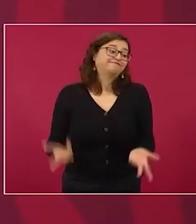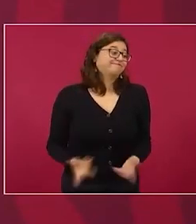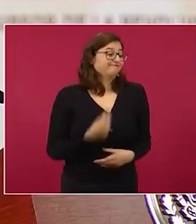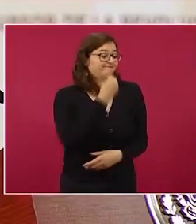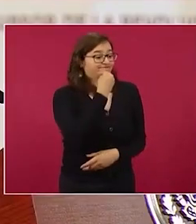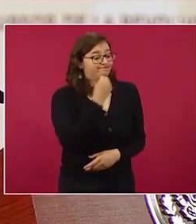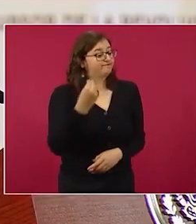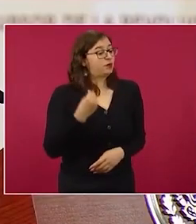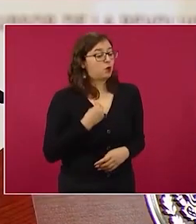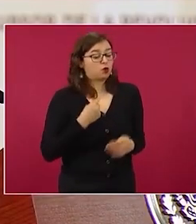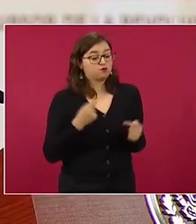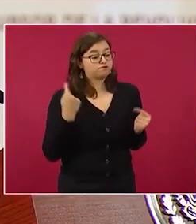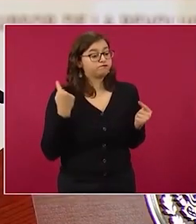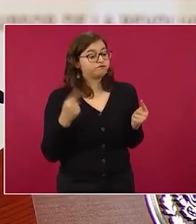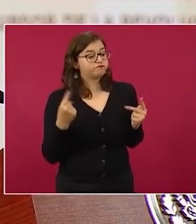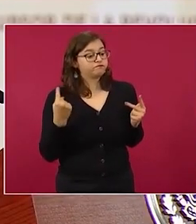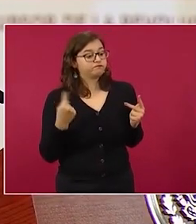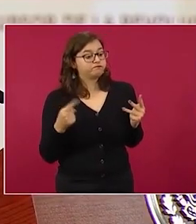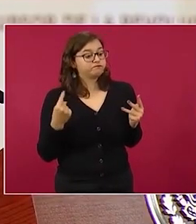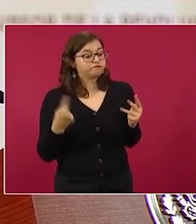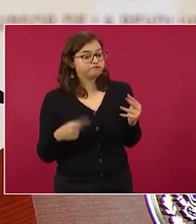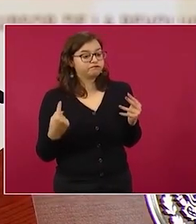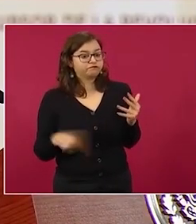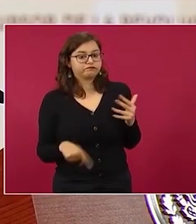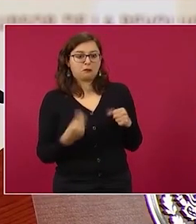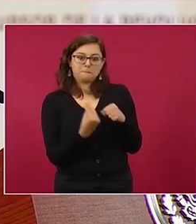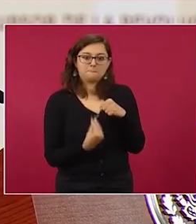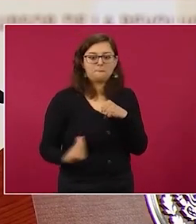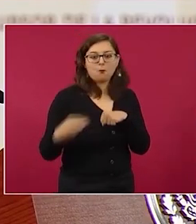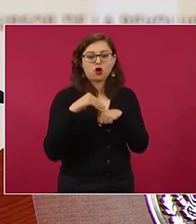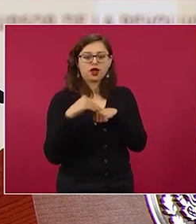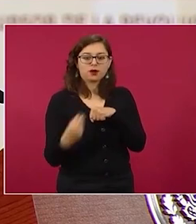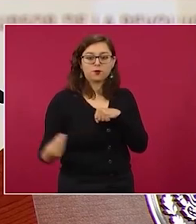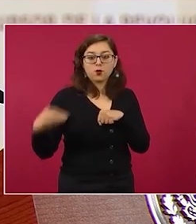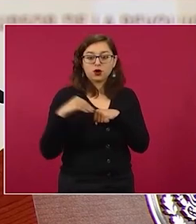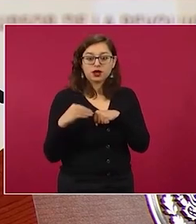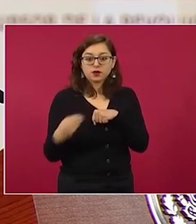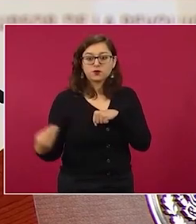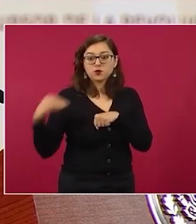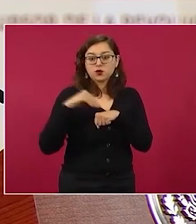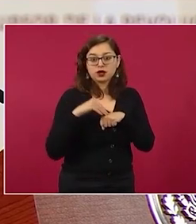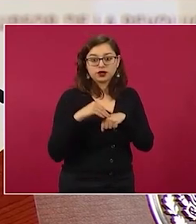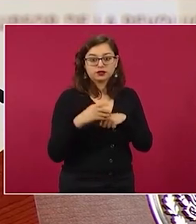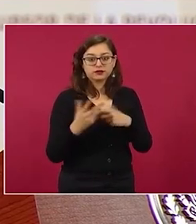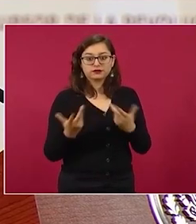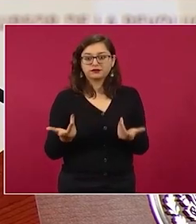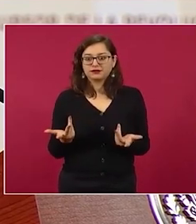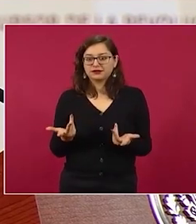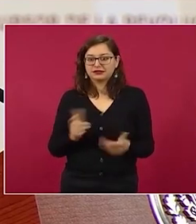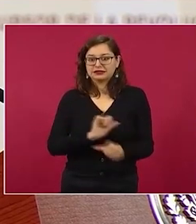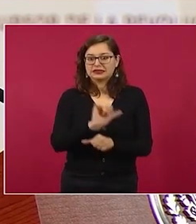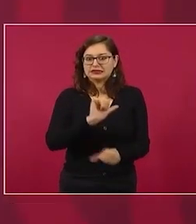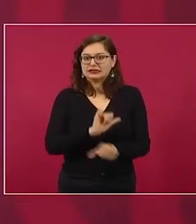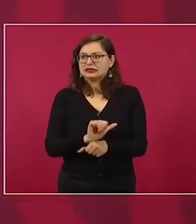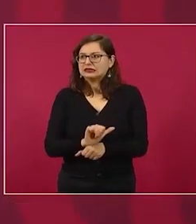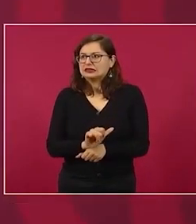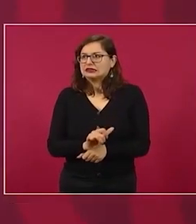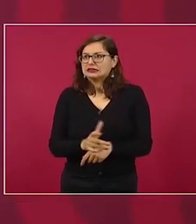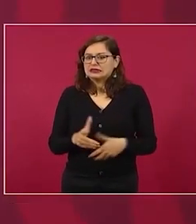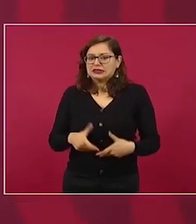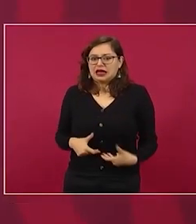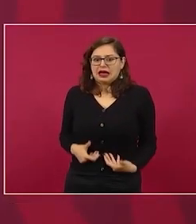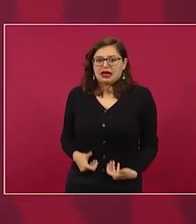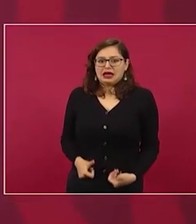que van a empobrecer más al pueblo argentino